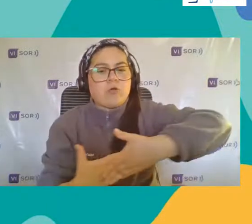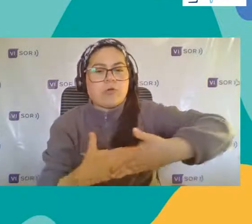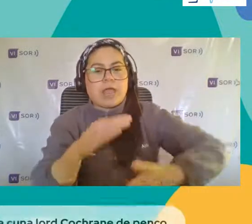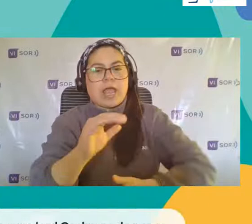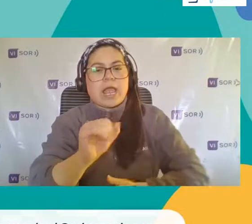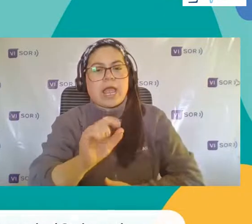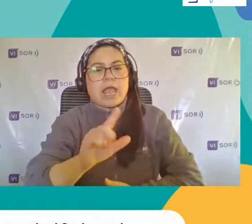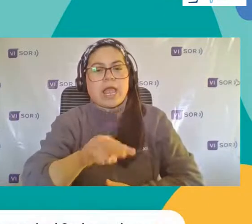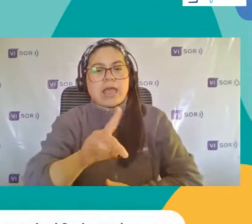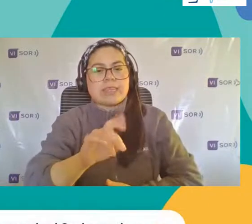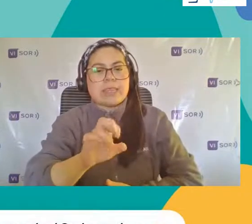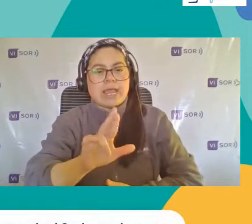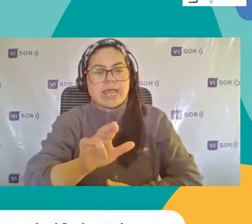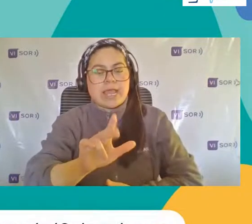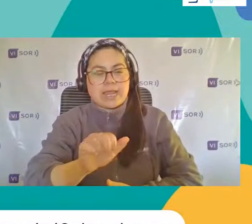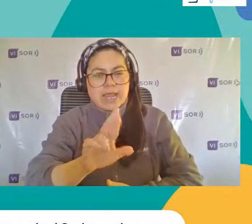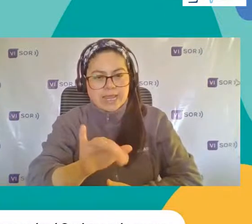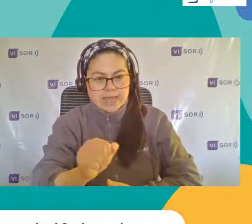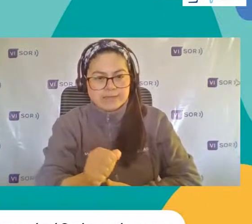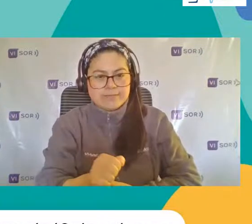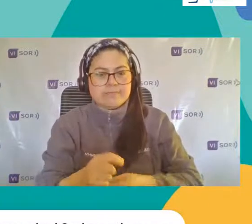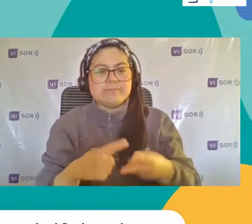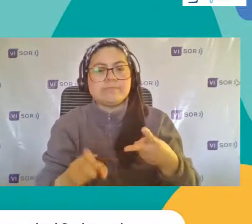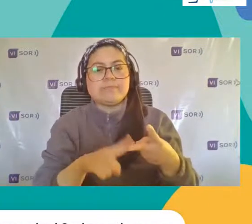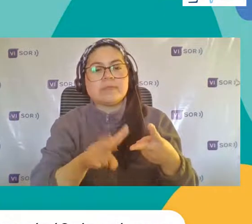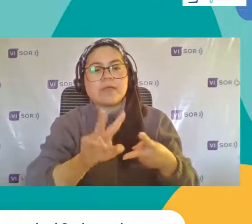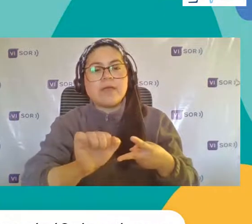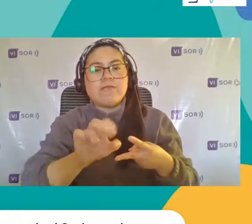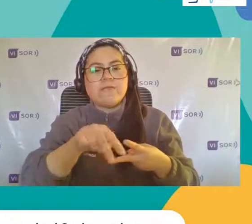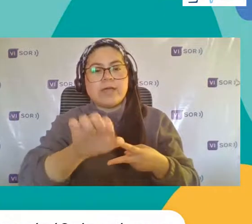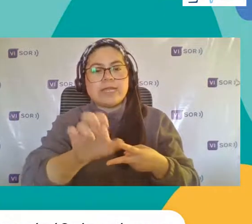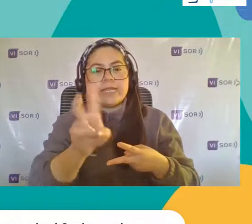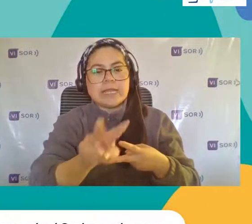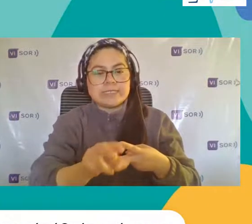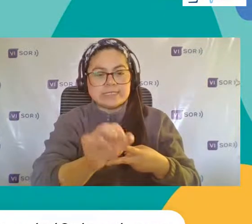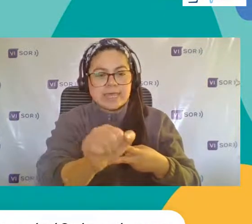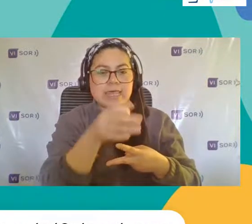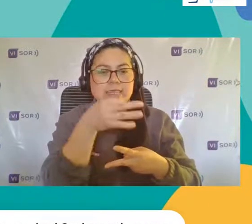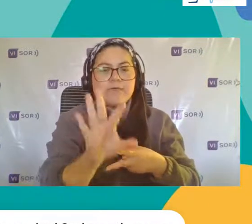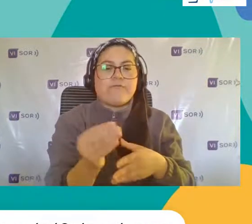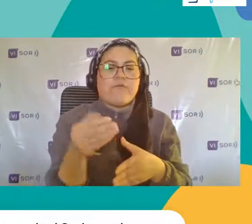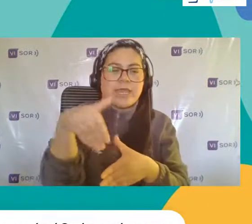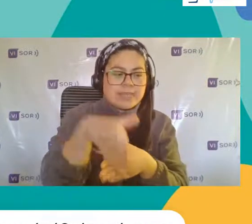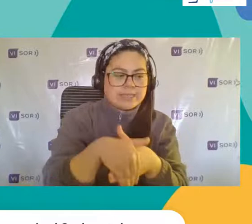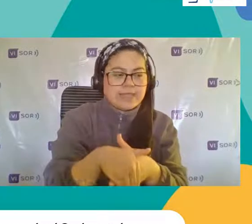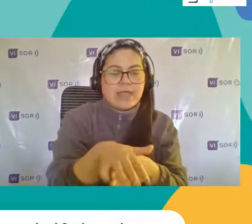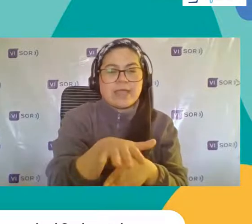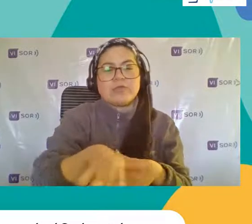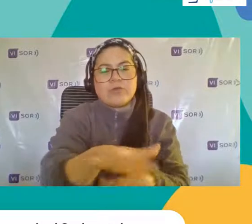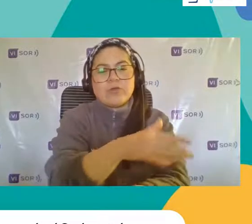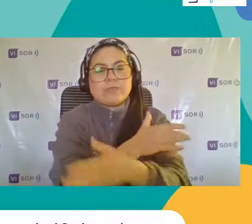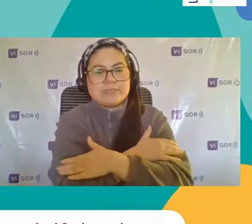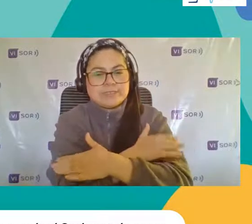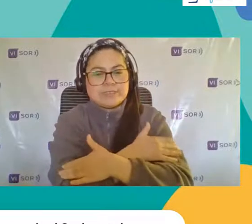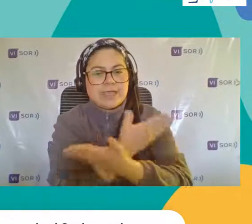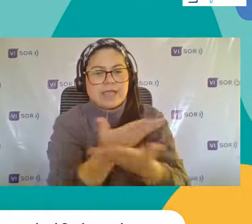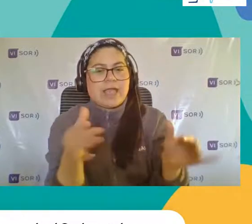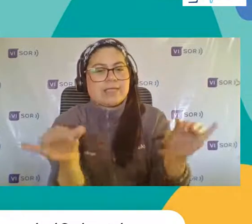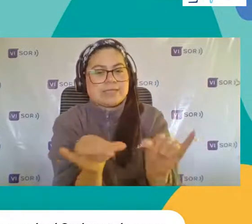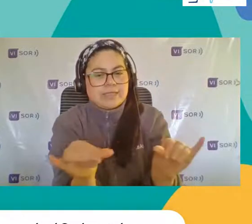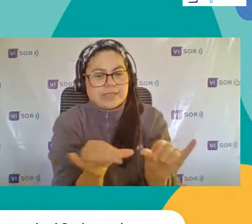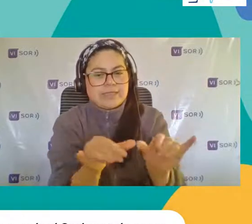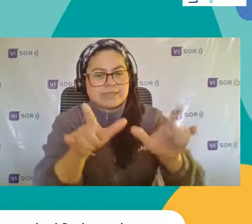¿Quién más nos está saludando en este momento? Vanessa Díaz Que nos dice Buenas tardes Saludos desde el jardín infantil Y Salacuna